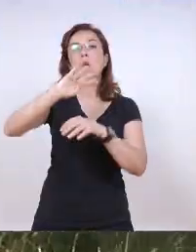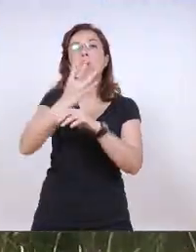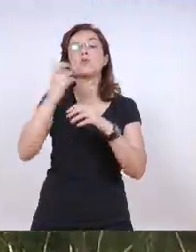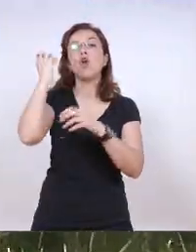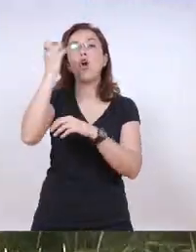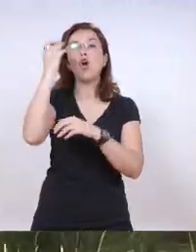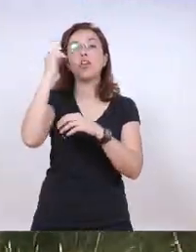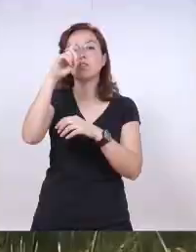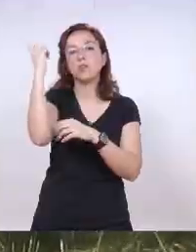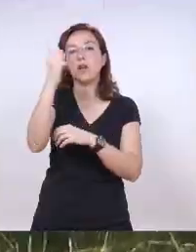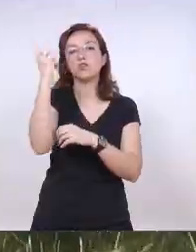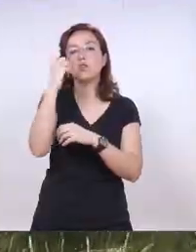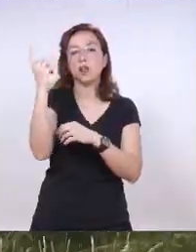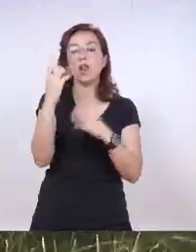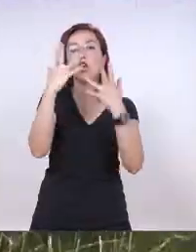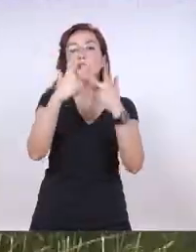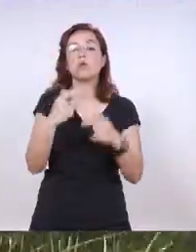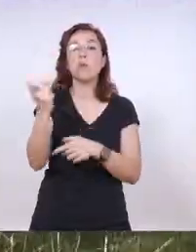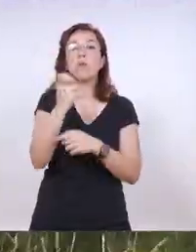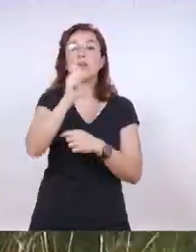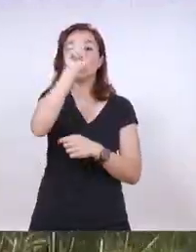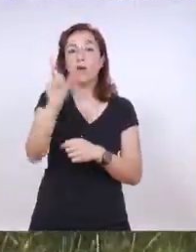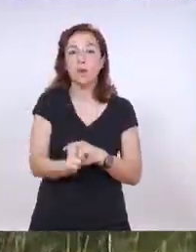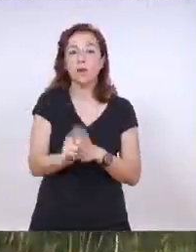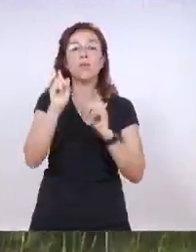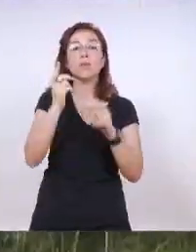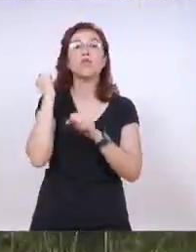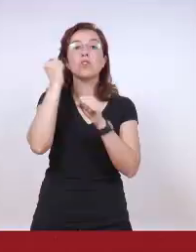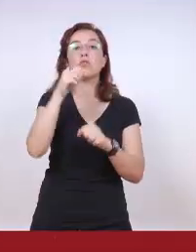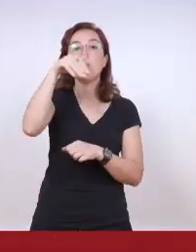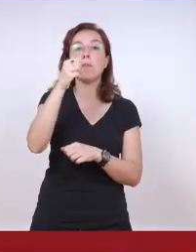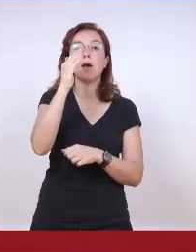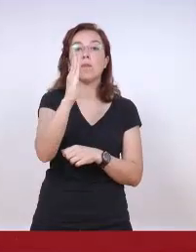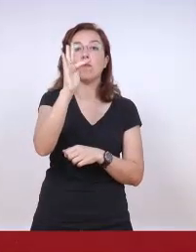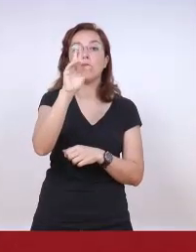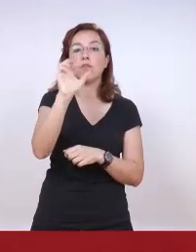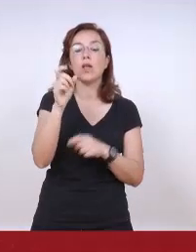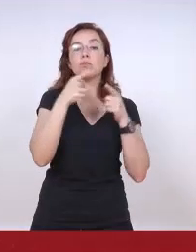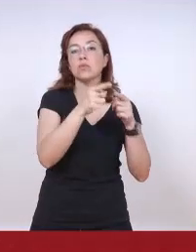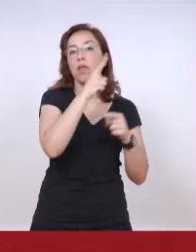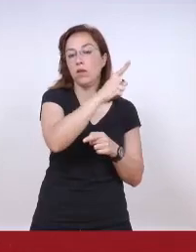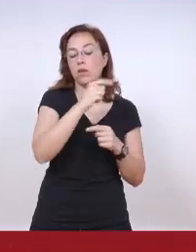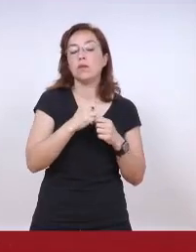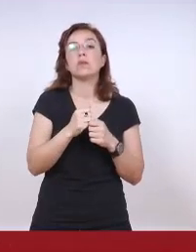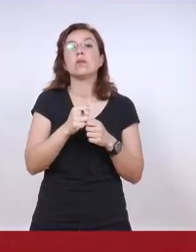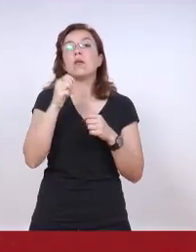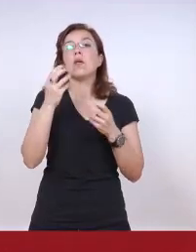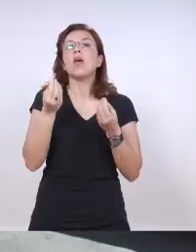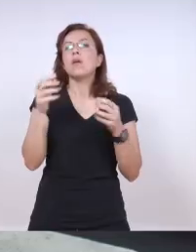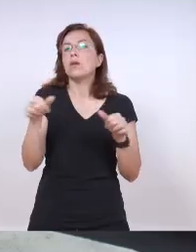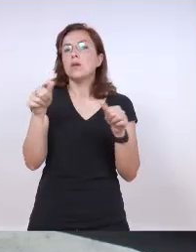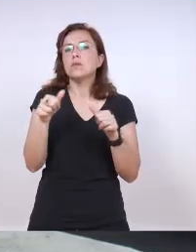octubre el cuarto congreso internacional de la Organización de Bomberos Americanos y la Fundación MAFRE en la ciudad de Punta del Este.